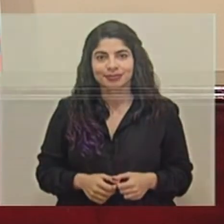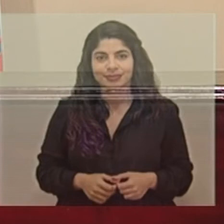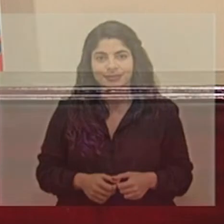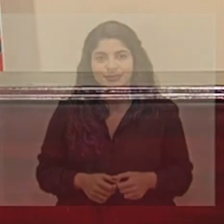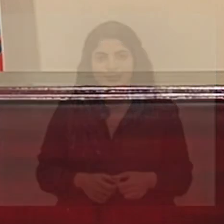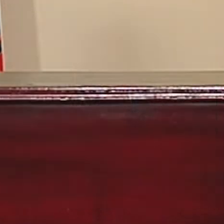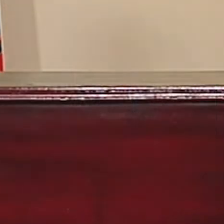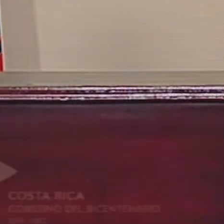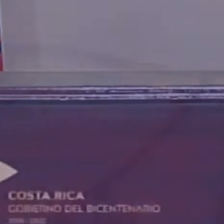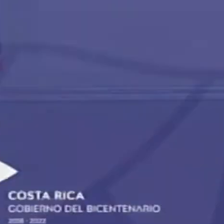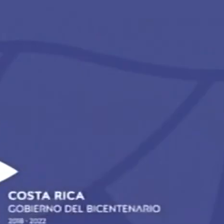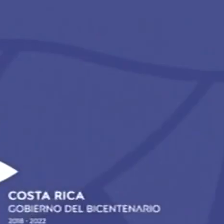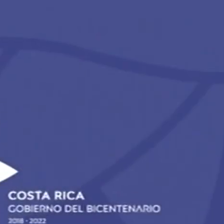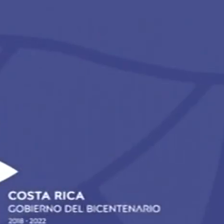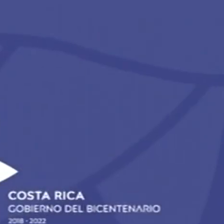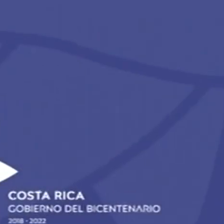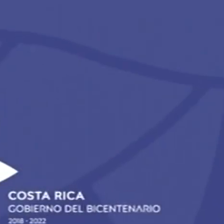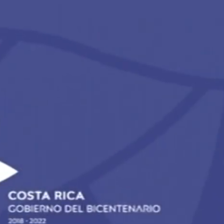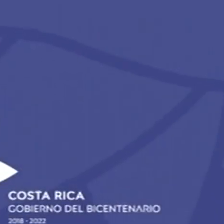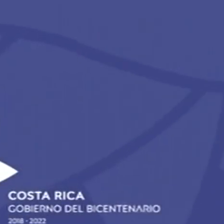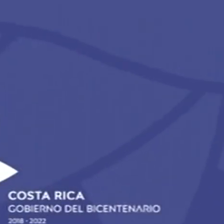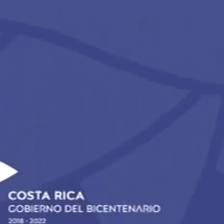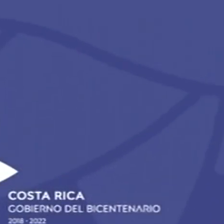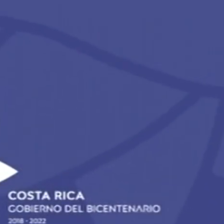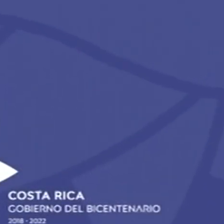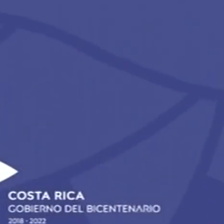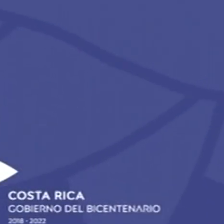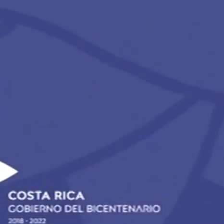y a v de v v an